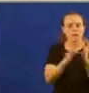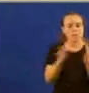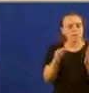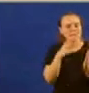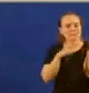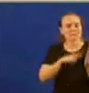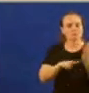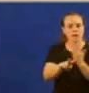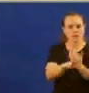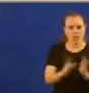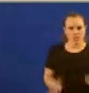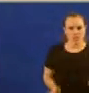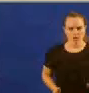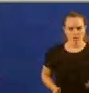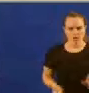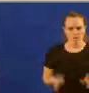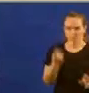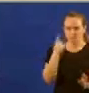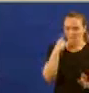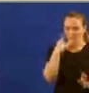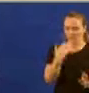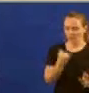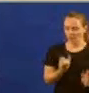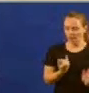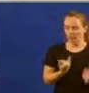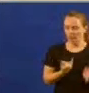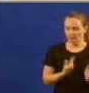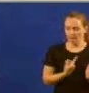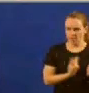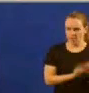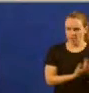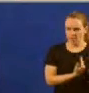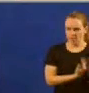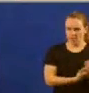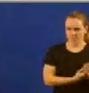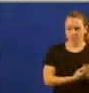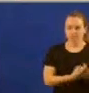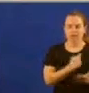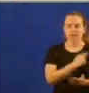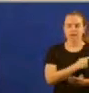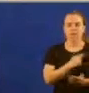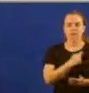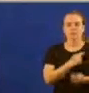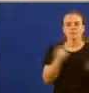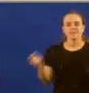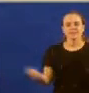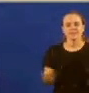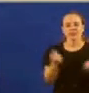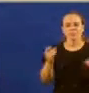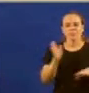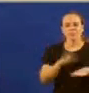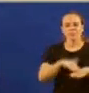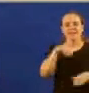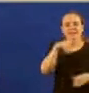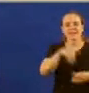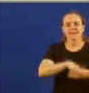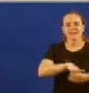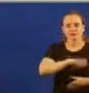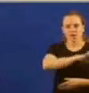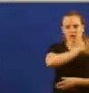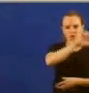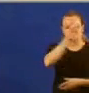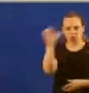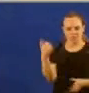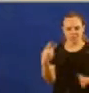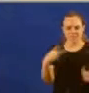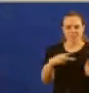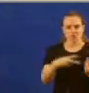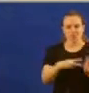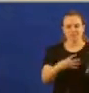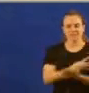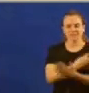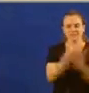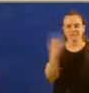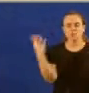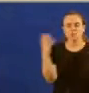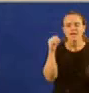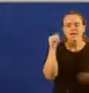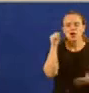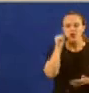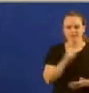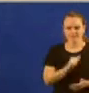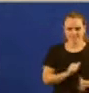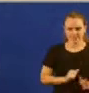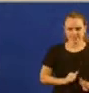Mire, teño aquí o primeiro comité de campaña para as seleccións europeas en locais de 2019 en Gourense.